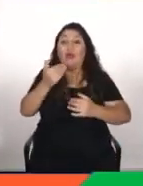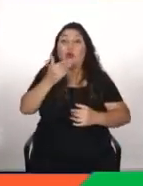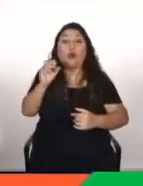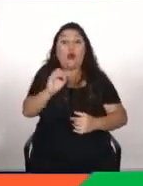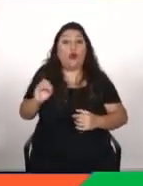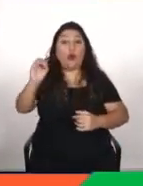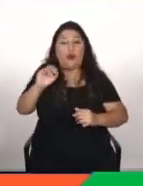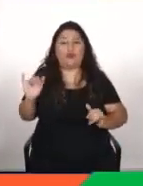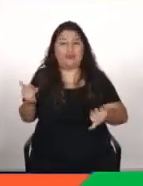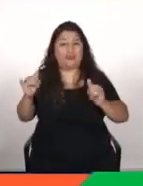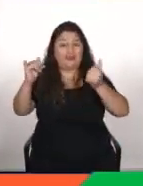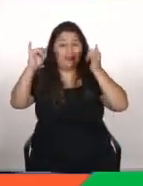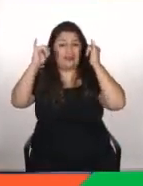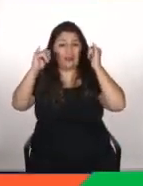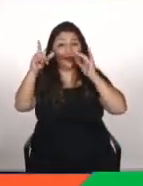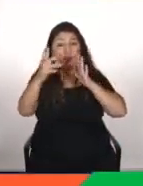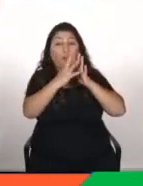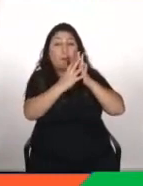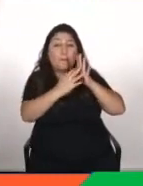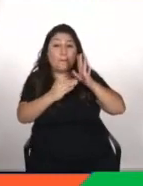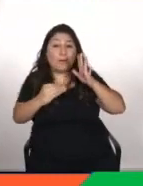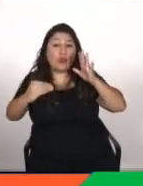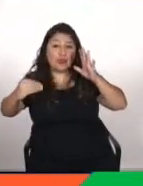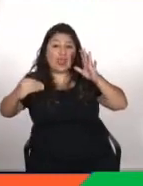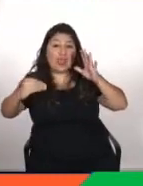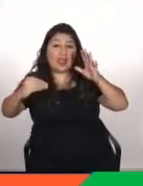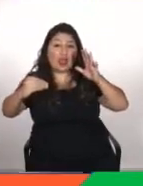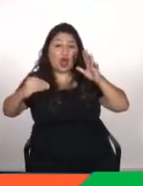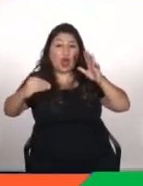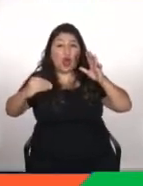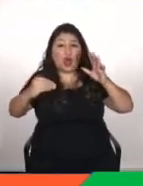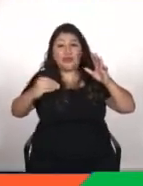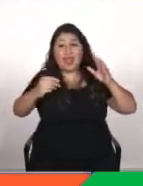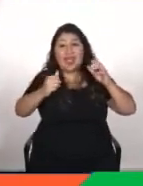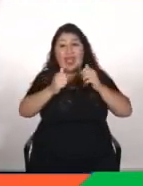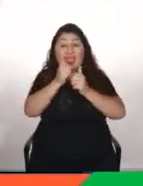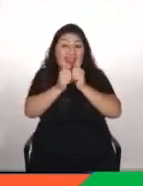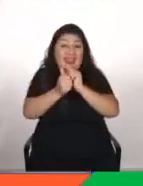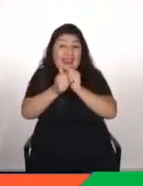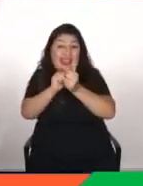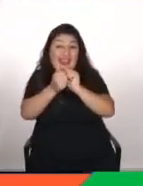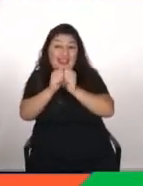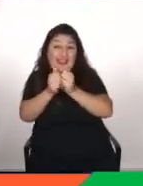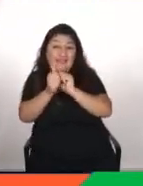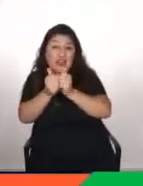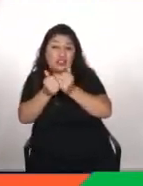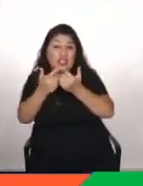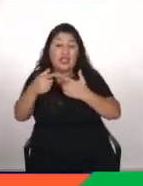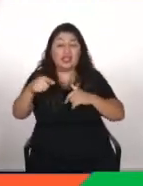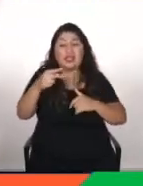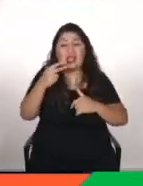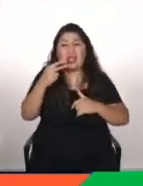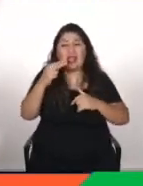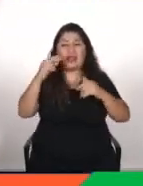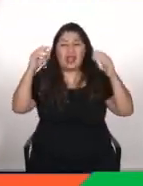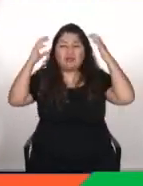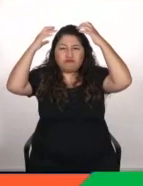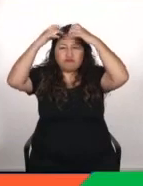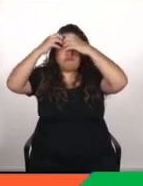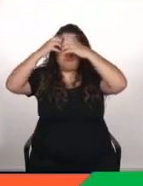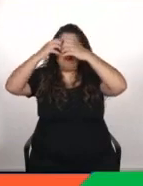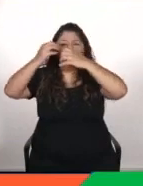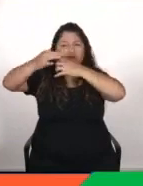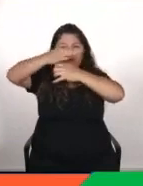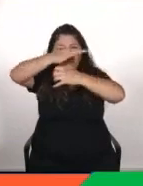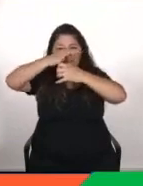y te encuentras los famosos modelos generativos de redes neuronales que son redes que no solo detectan patrones sino que son capaces de generar